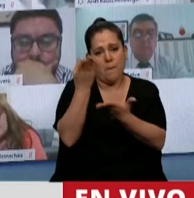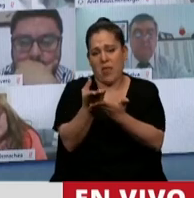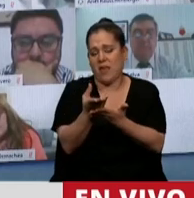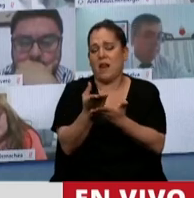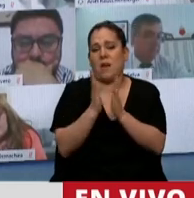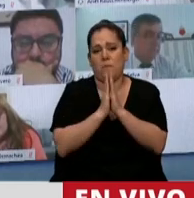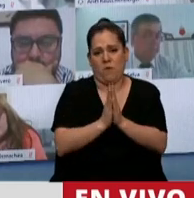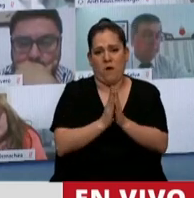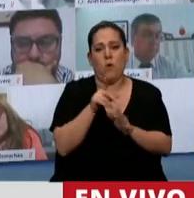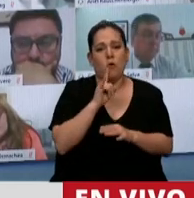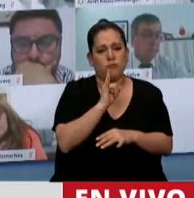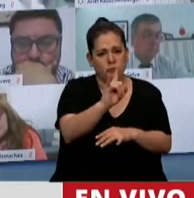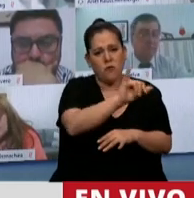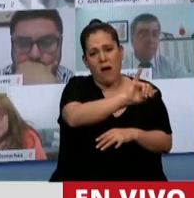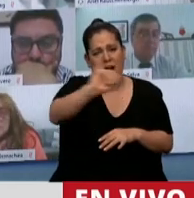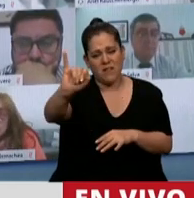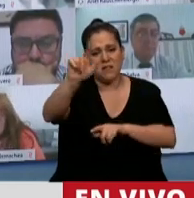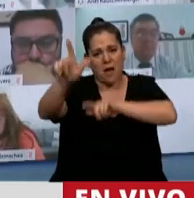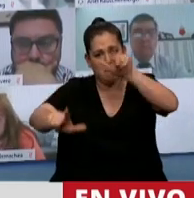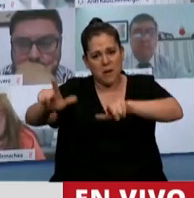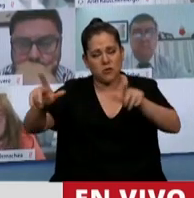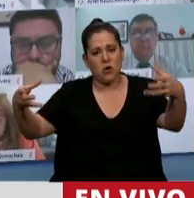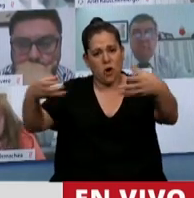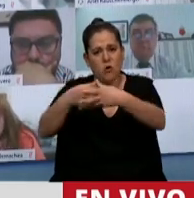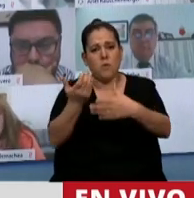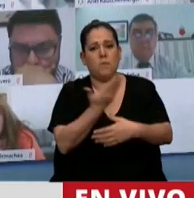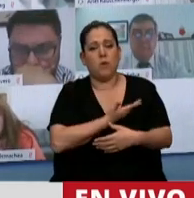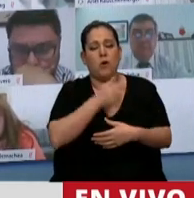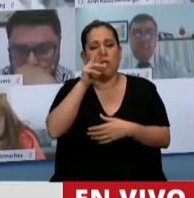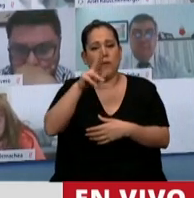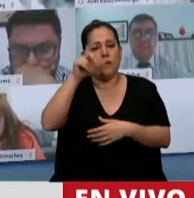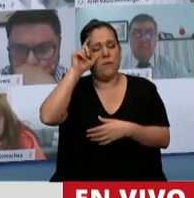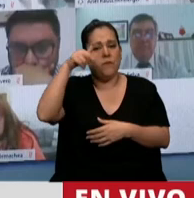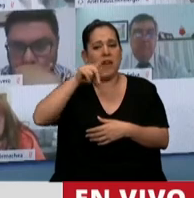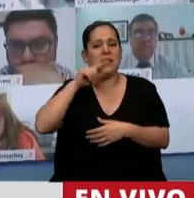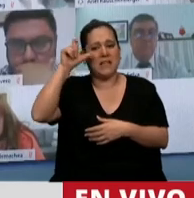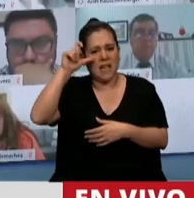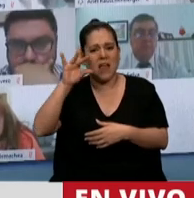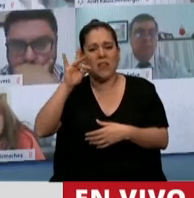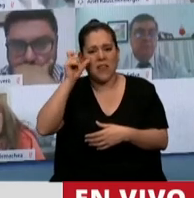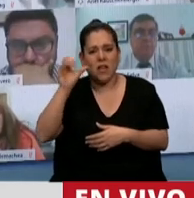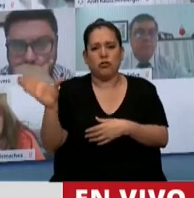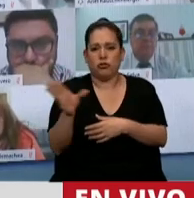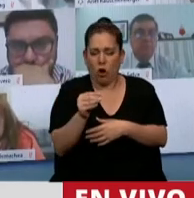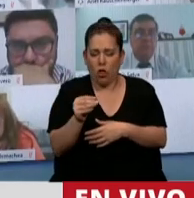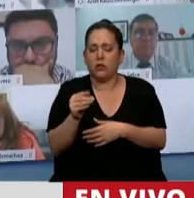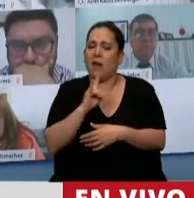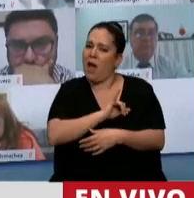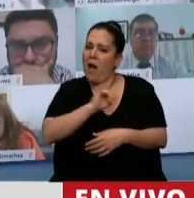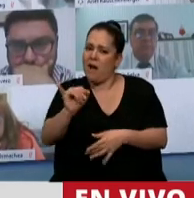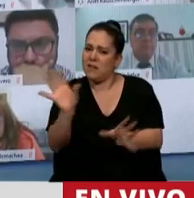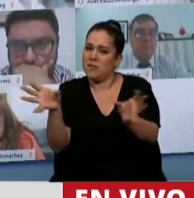intermedio que le diga a las personas del frente, para la victoria de todos, que ayornen su